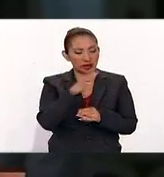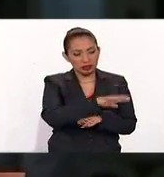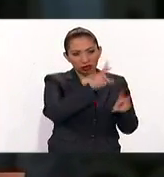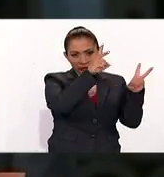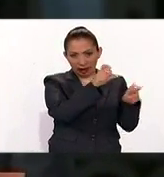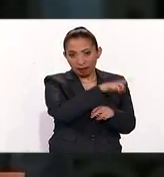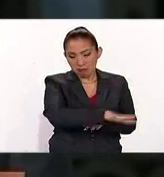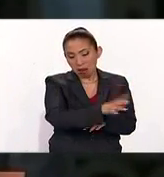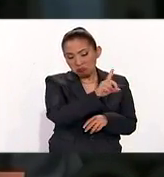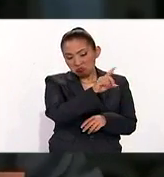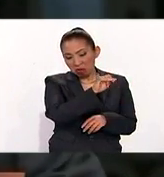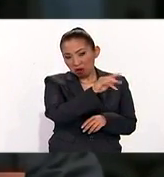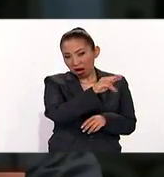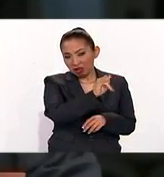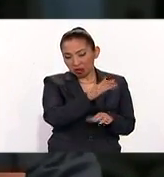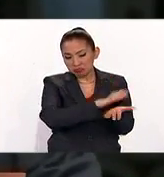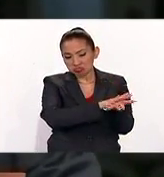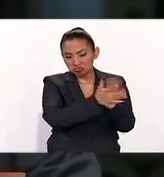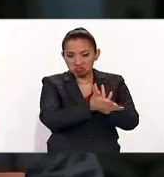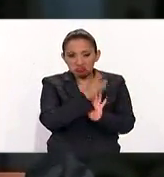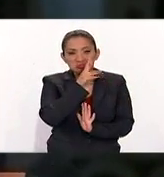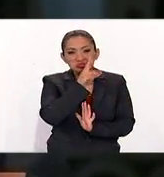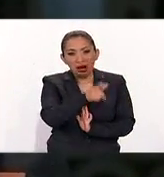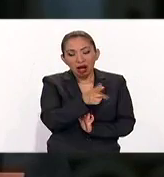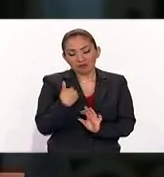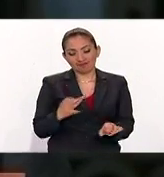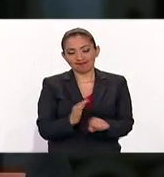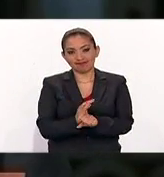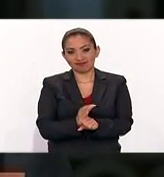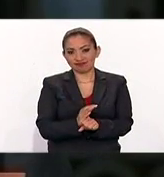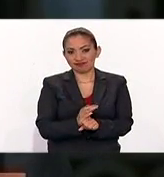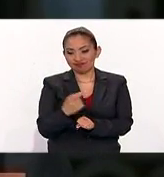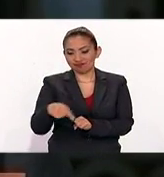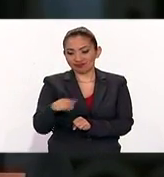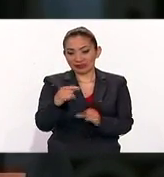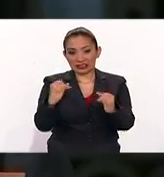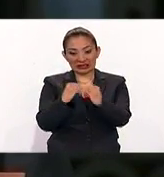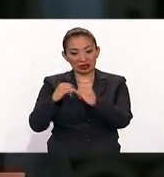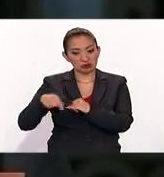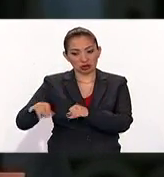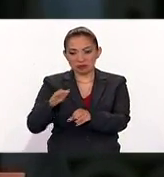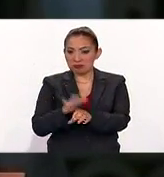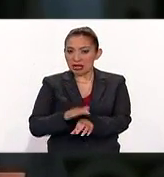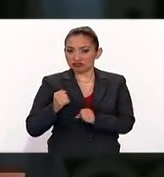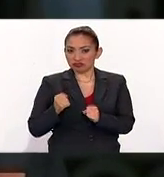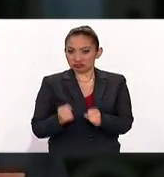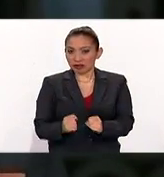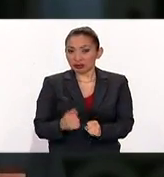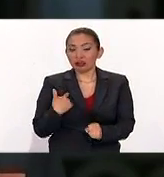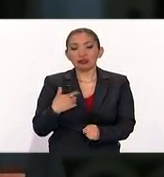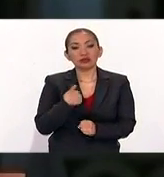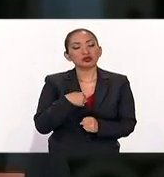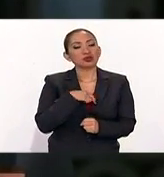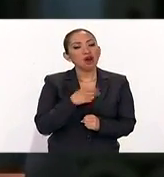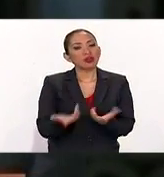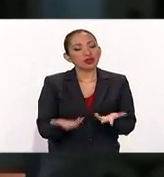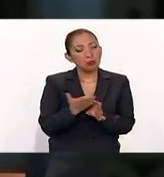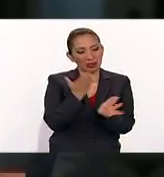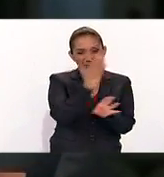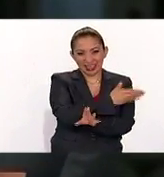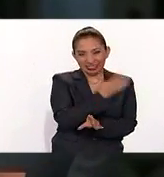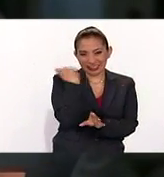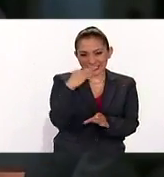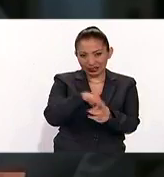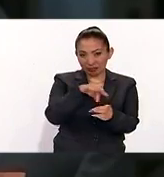duda, nuestra democracia evolucionó y se fortalecieron nuestras instituciones. Tuvimos una jornada electoral